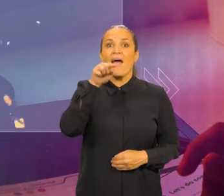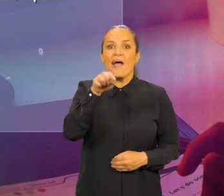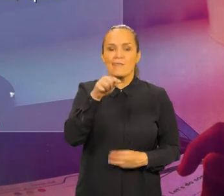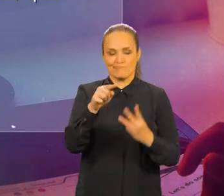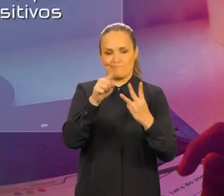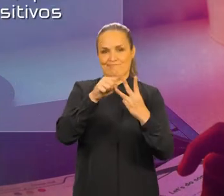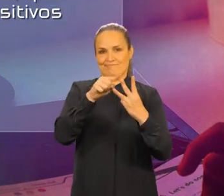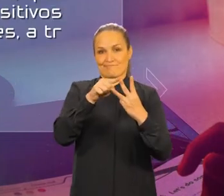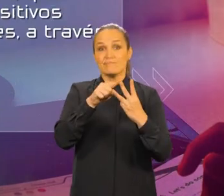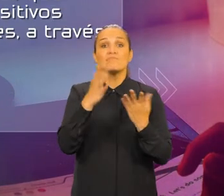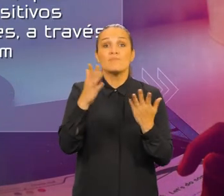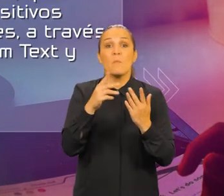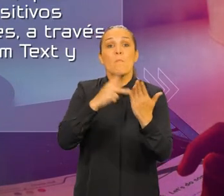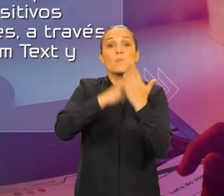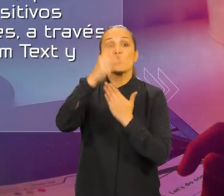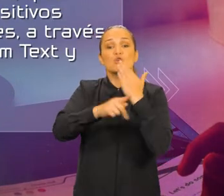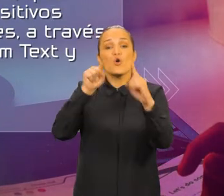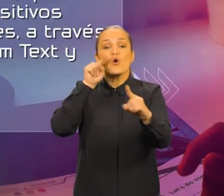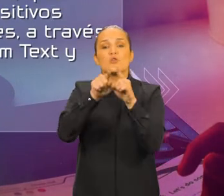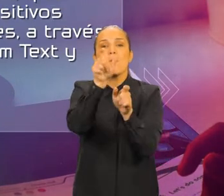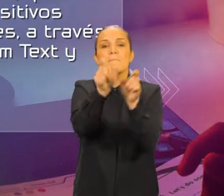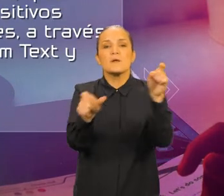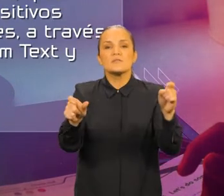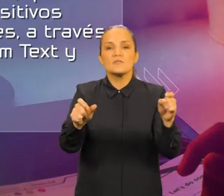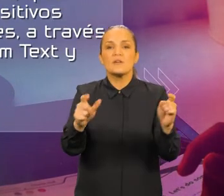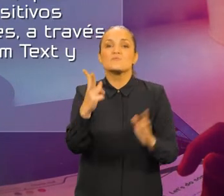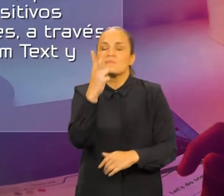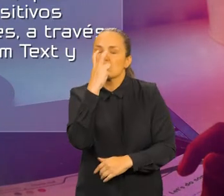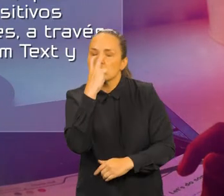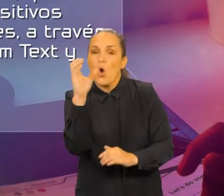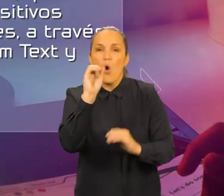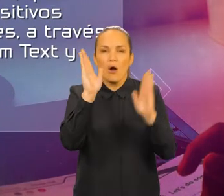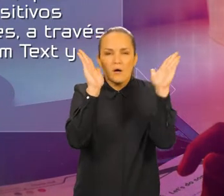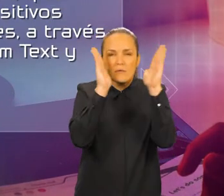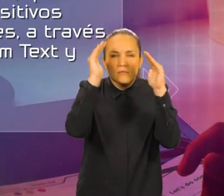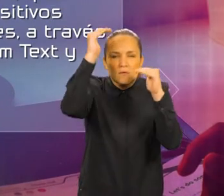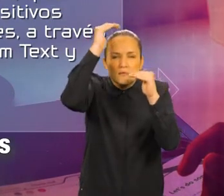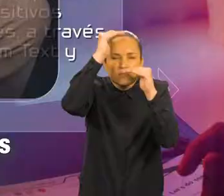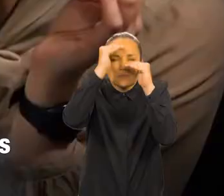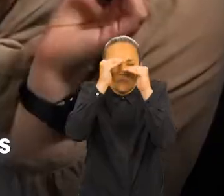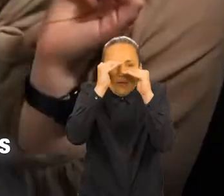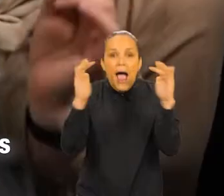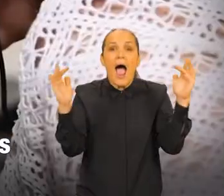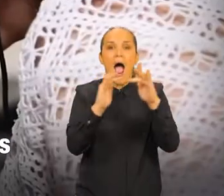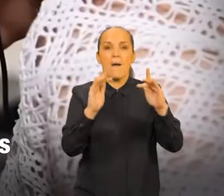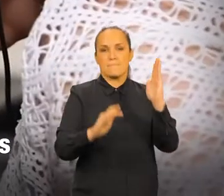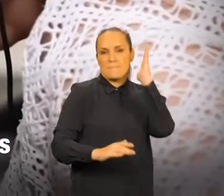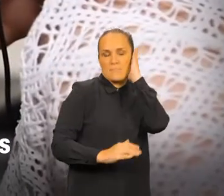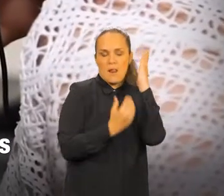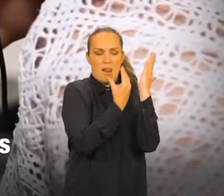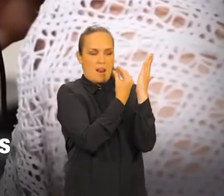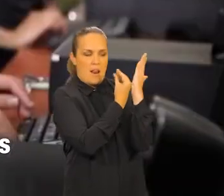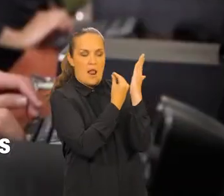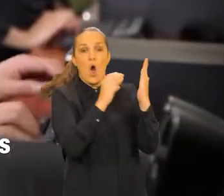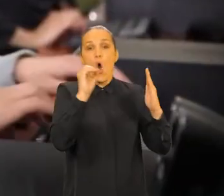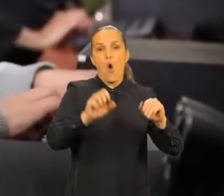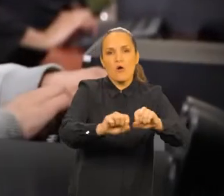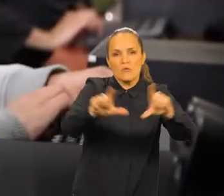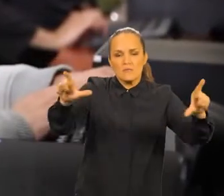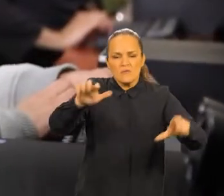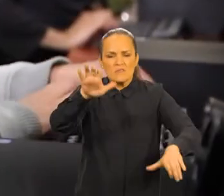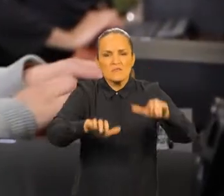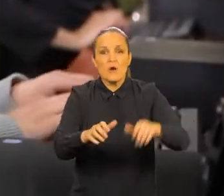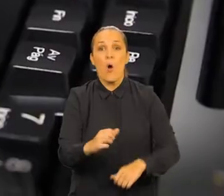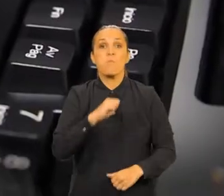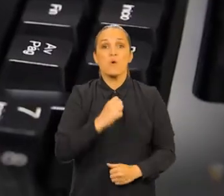Gracias a este proyecto, las personas ciegas o con baja visión pueden usar sus dispositivos móviles o computadores a